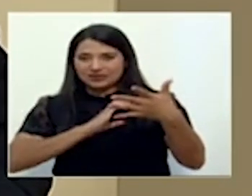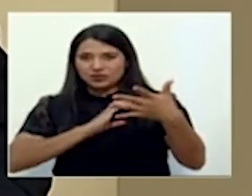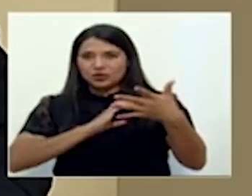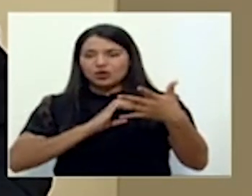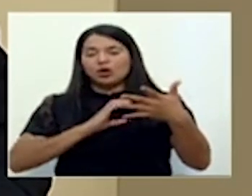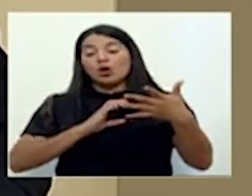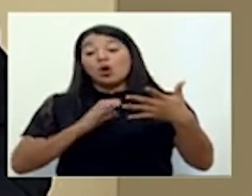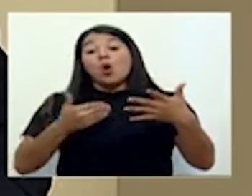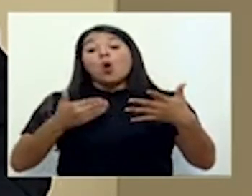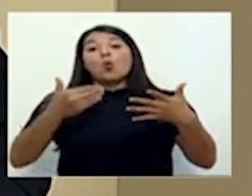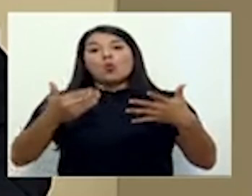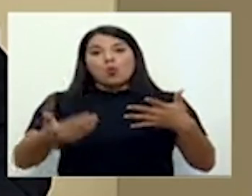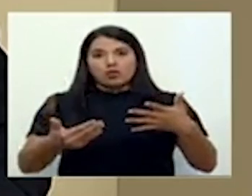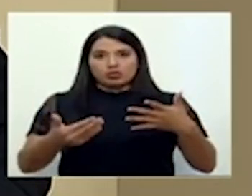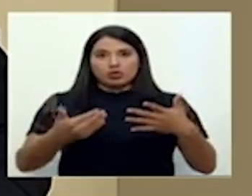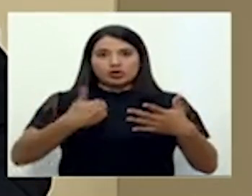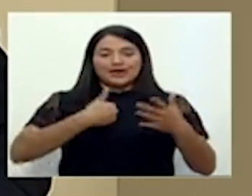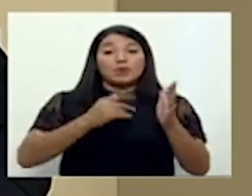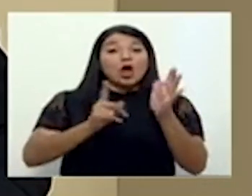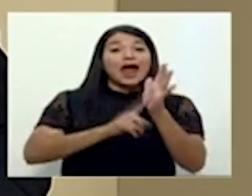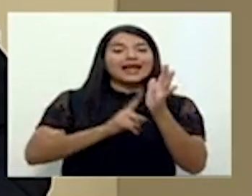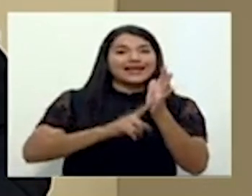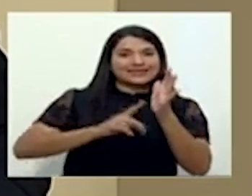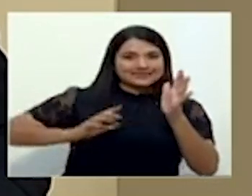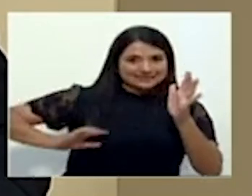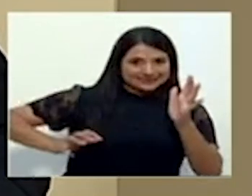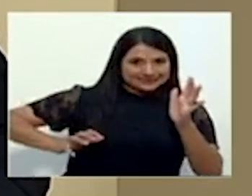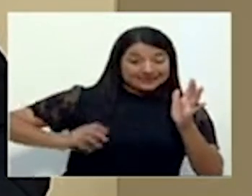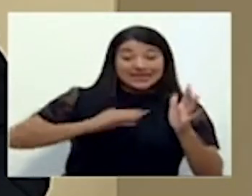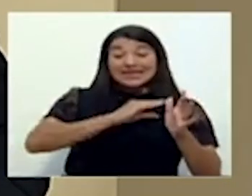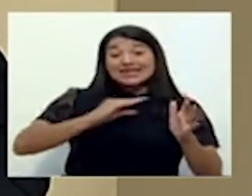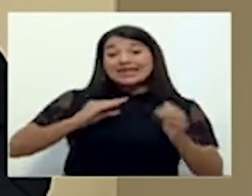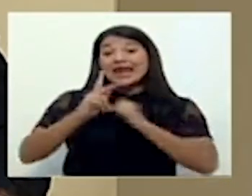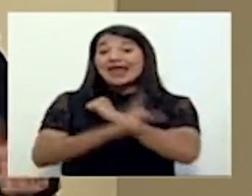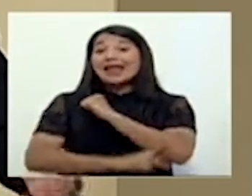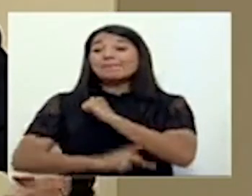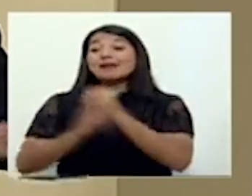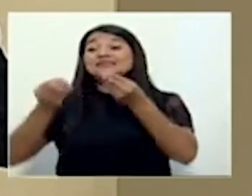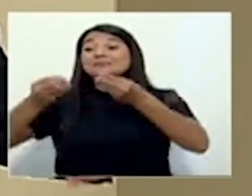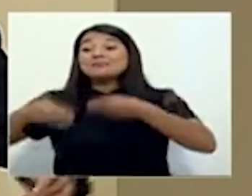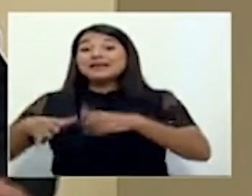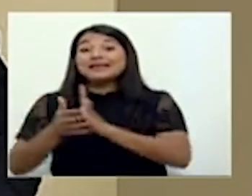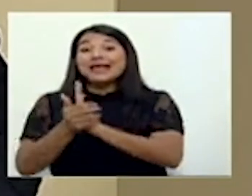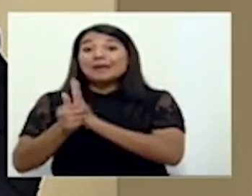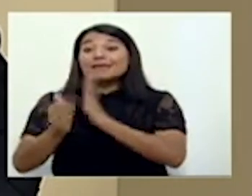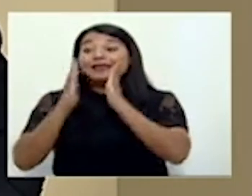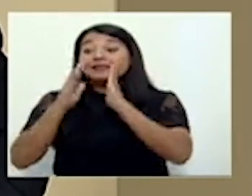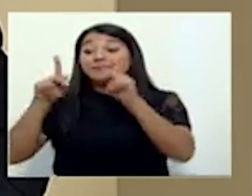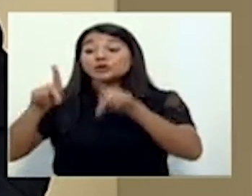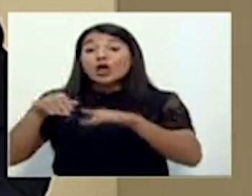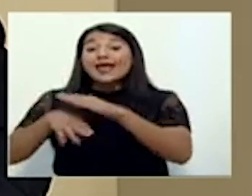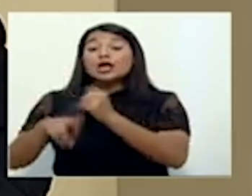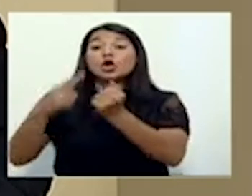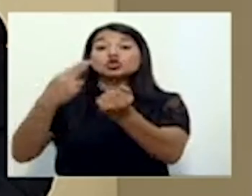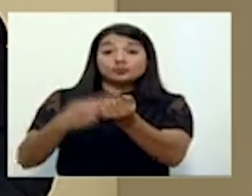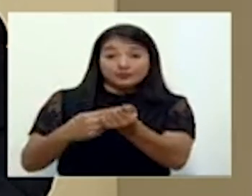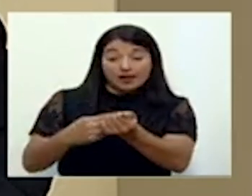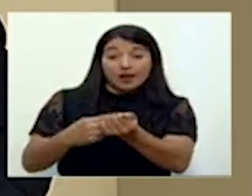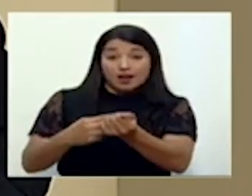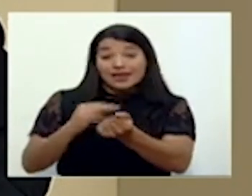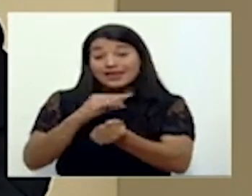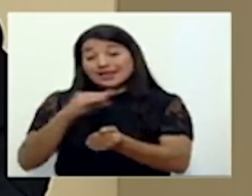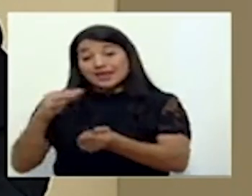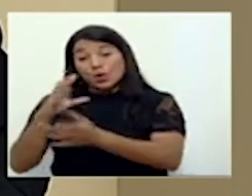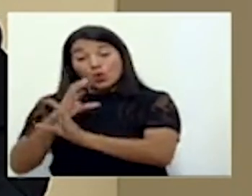pierde la capacidad de atender a las personas en los hospitales, tanto en salones como en UCI, es cuando se llegaría a